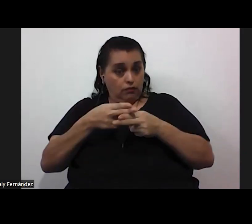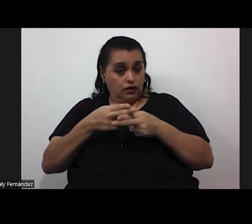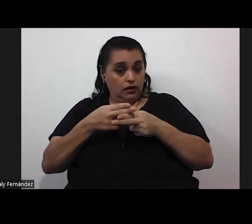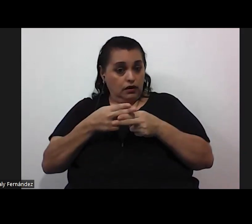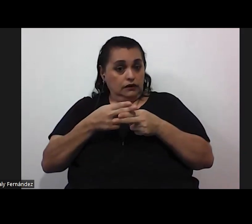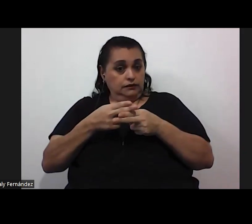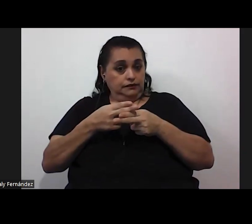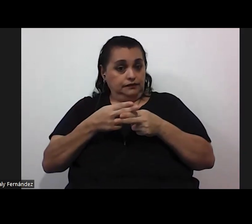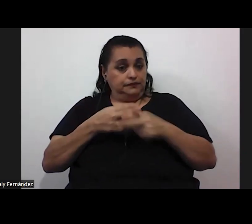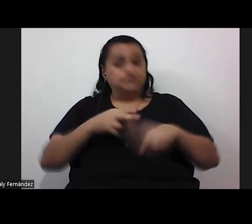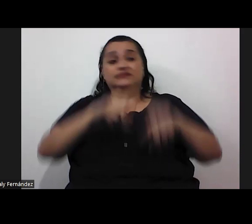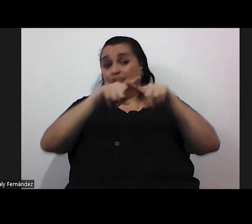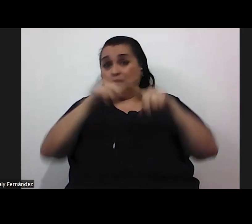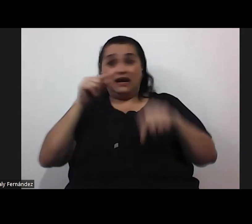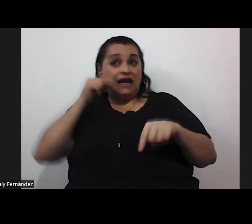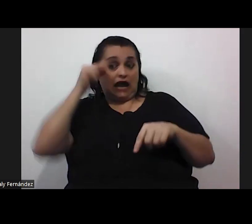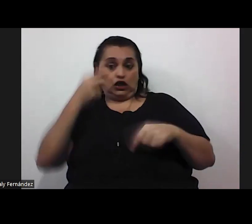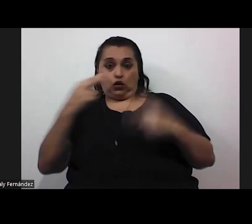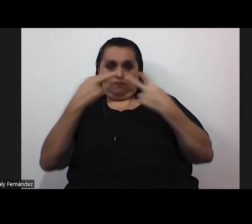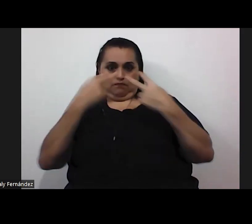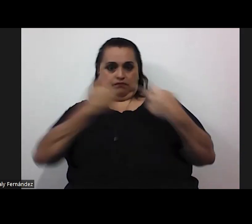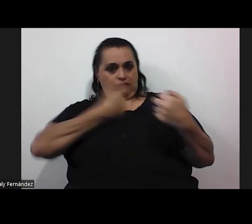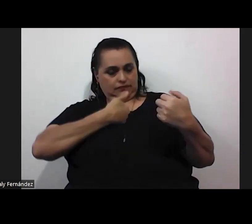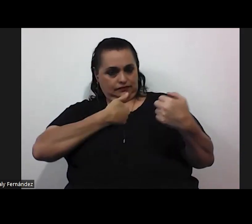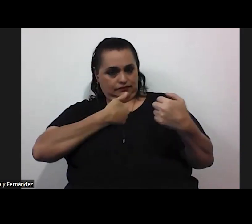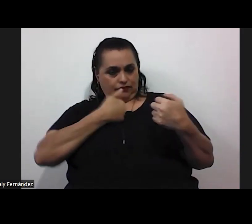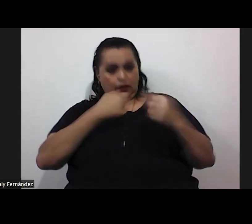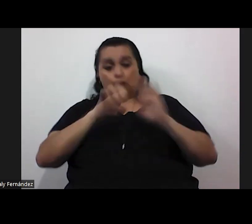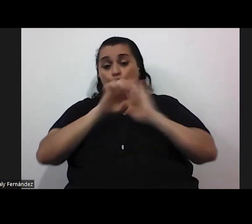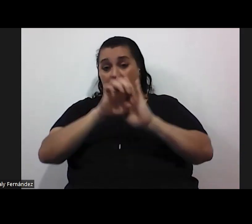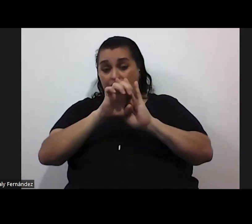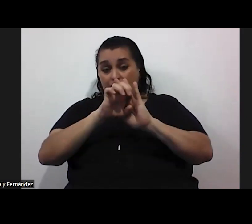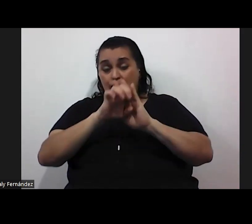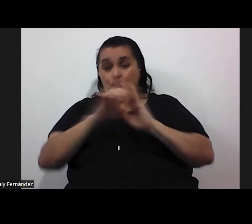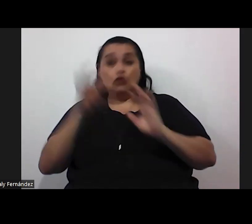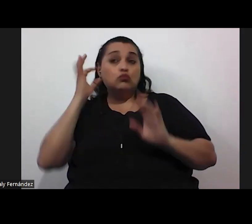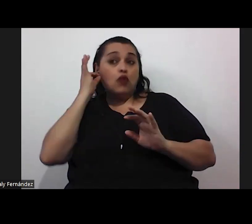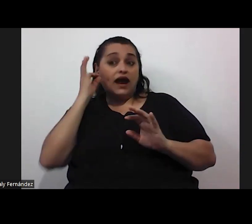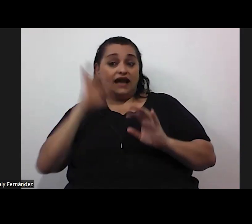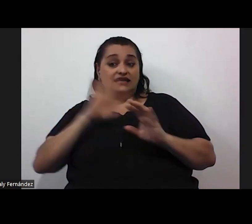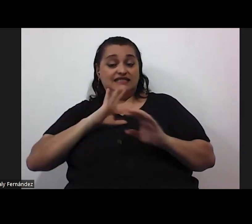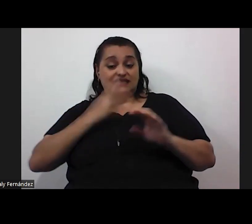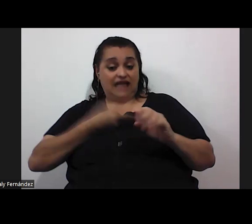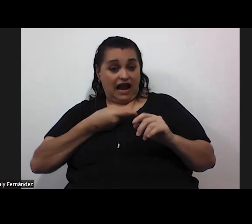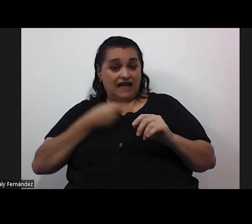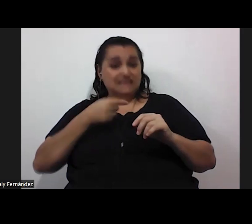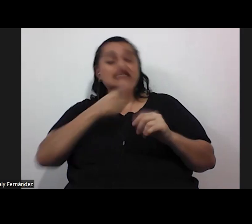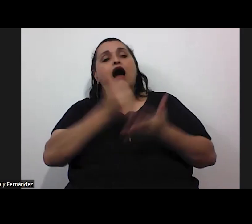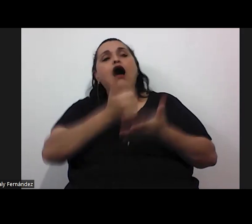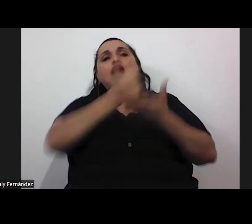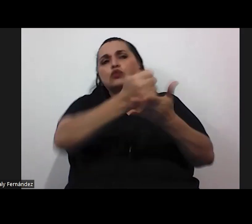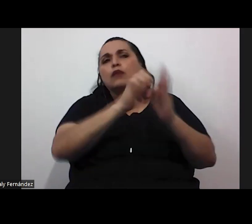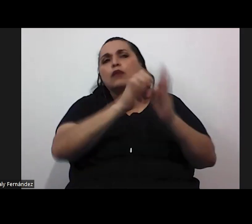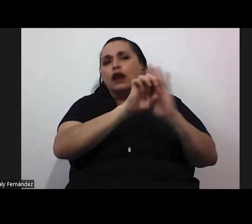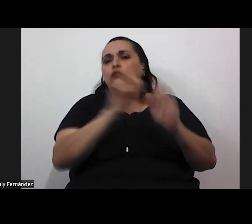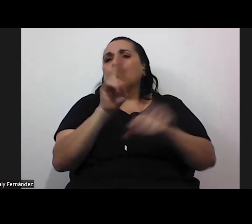de acuerdo a su género autopercibido por ejemplo en casos que hemos tenido en chicas trans se les colabora por ejemplo en el